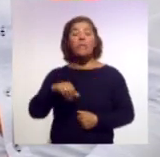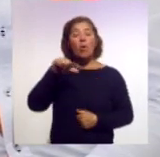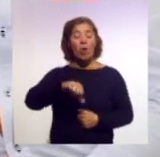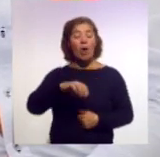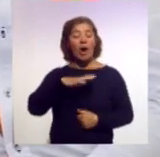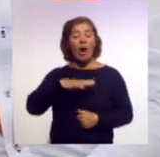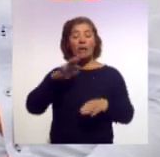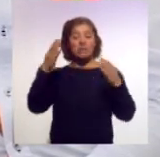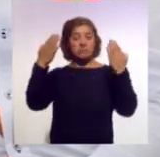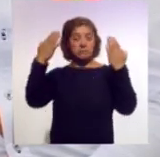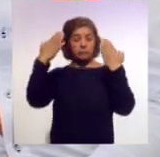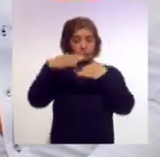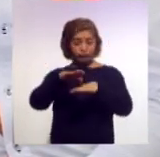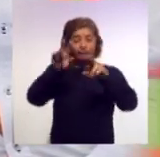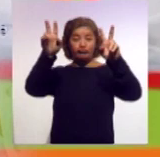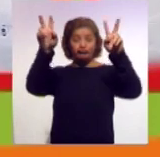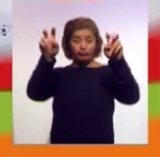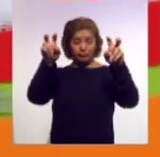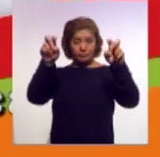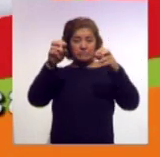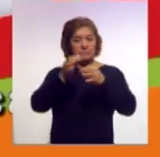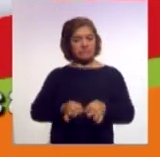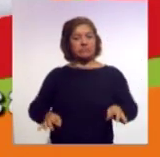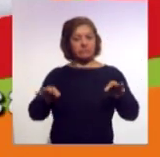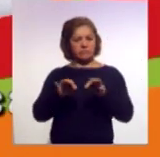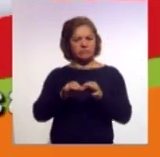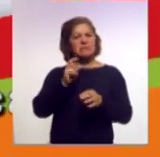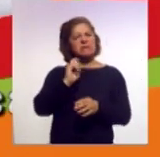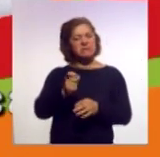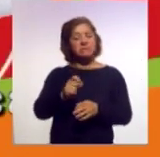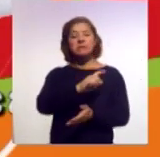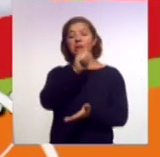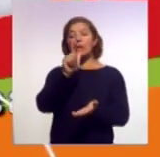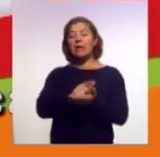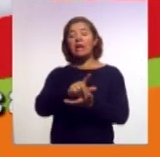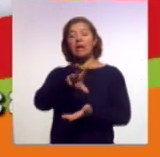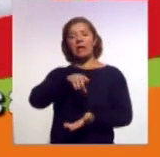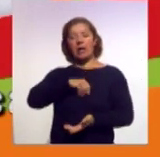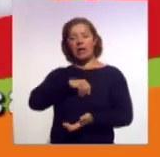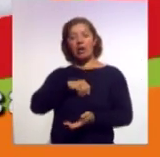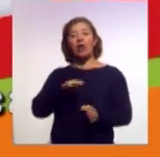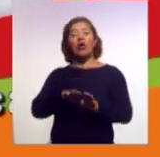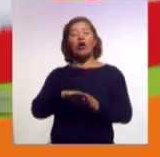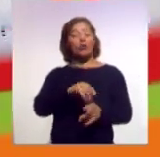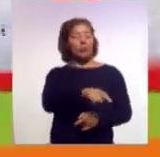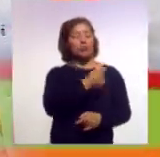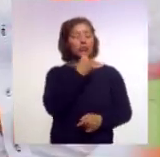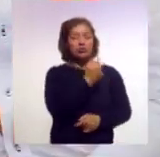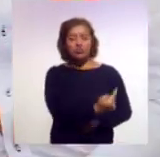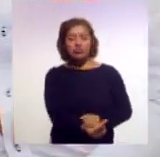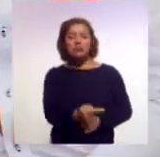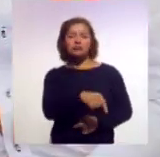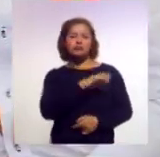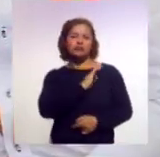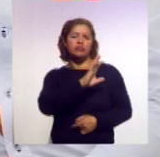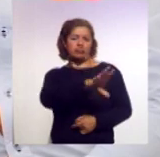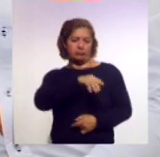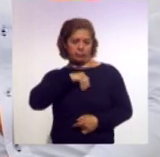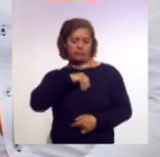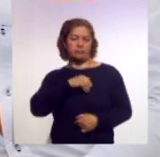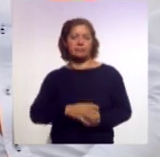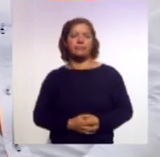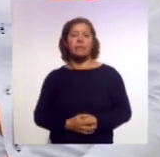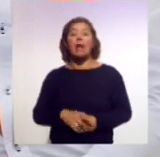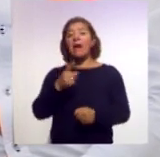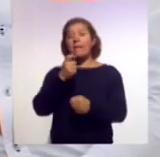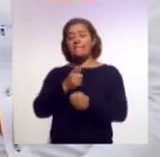tema pues muy importante que tiene que ver con la ley de adopciones, las adopciones, ¿no? En el estado de Tlaxcala. Hola, primero quisiera